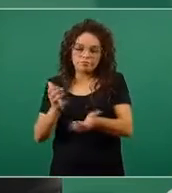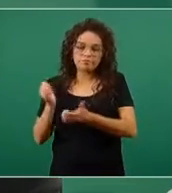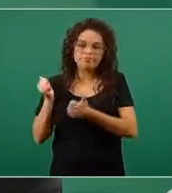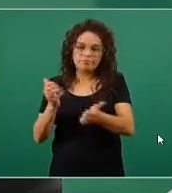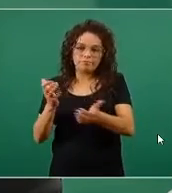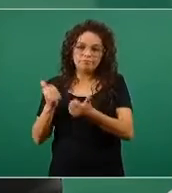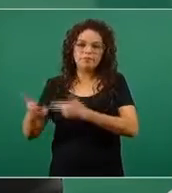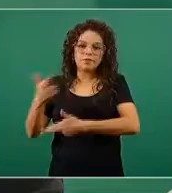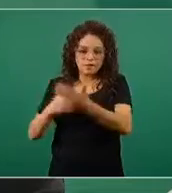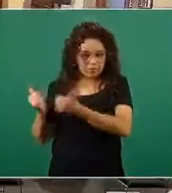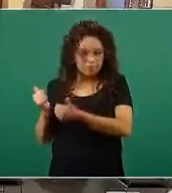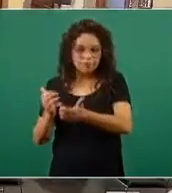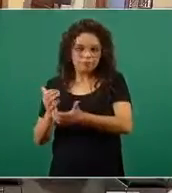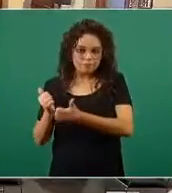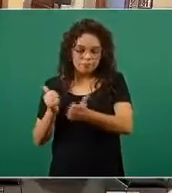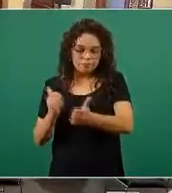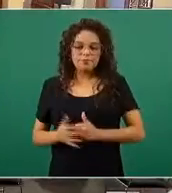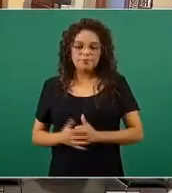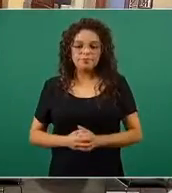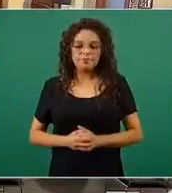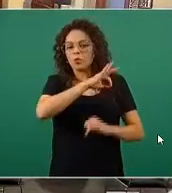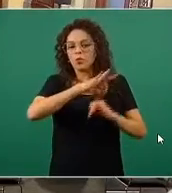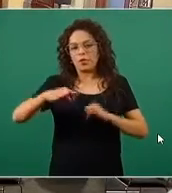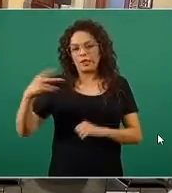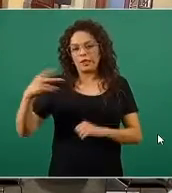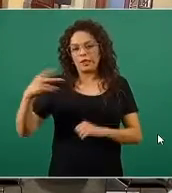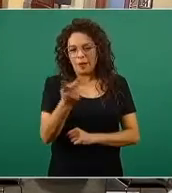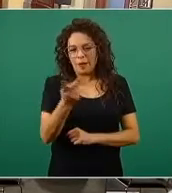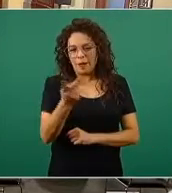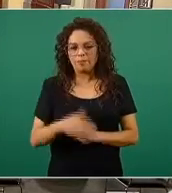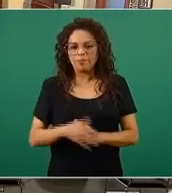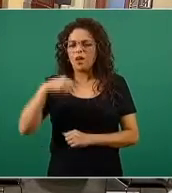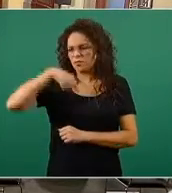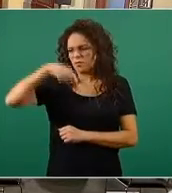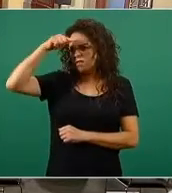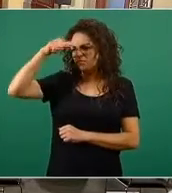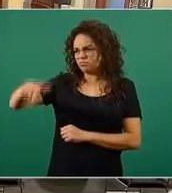La última pregunta, pude notar que las vacunas que estaban llegando a México…